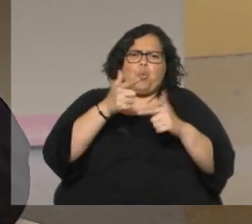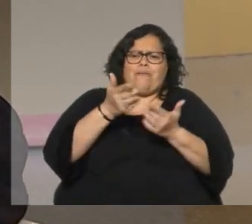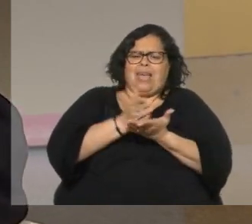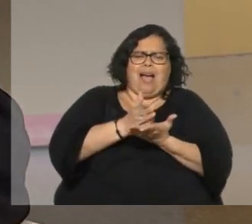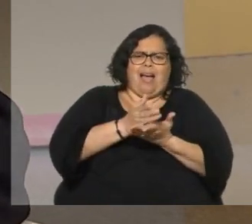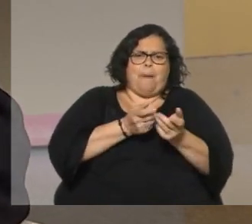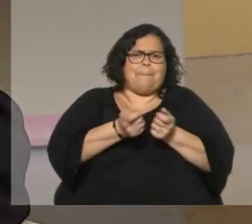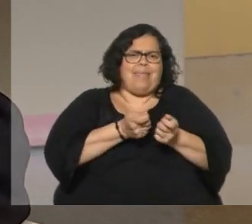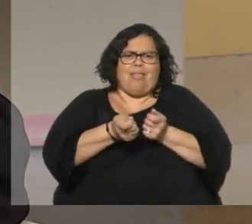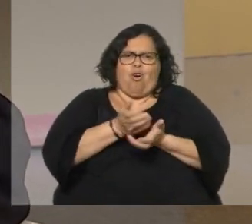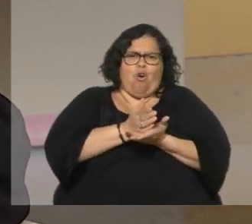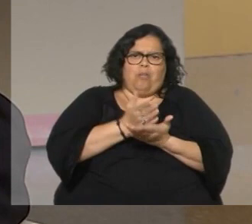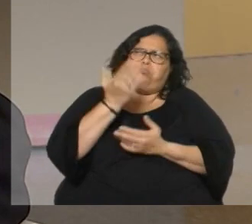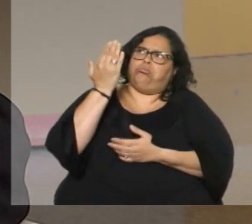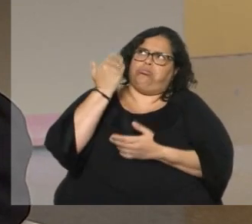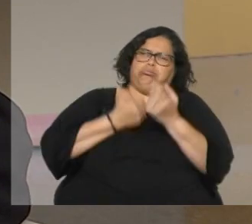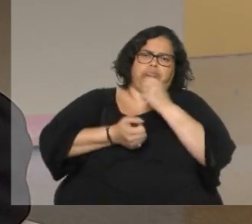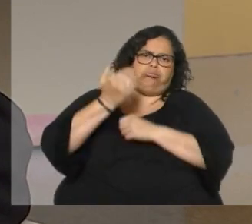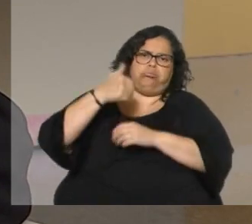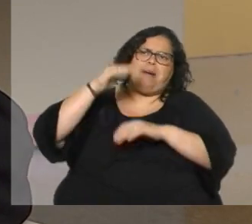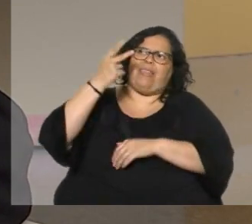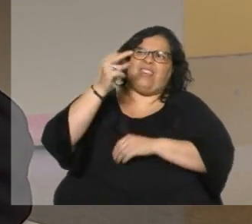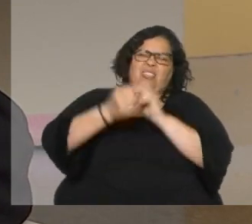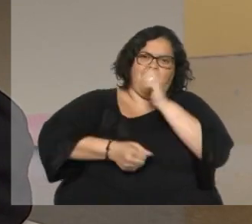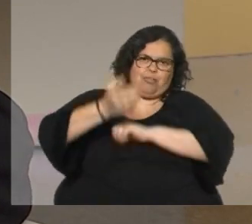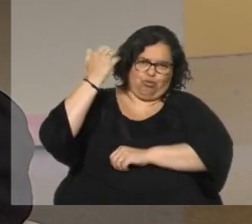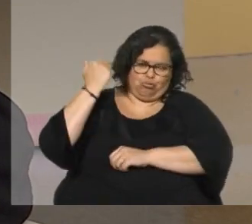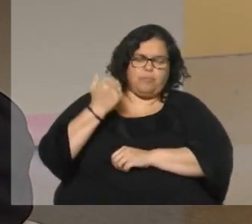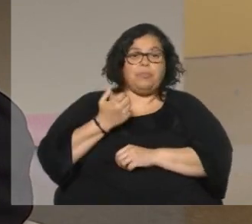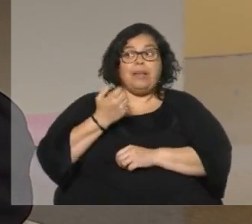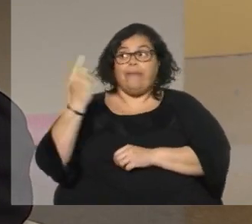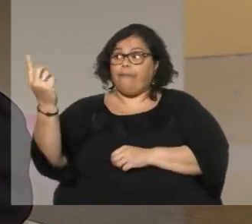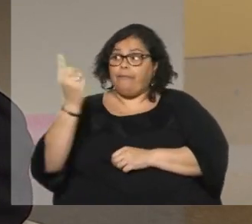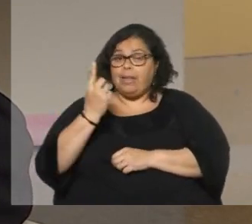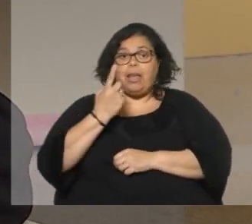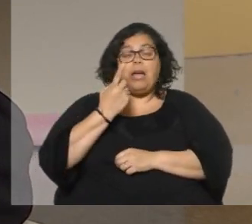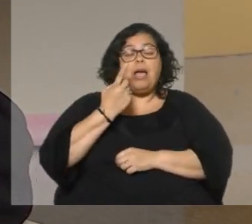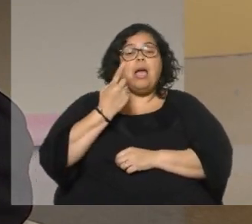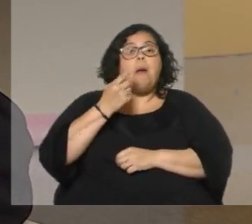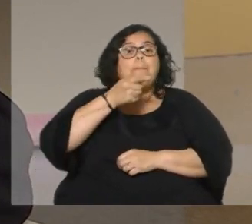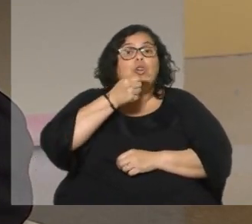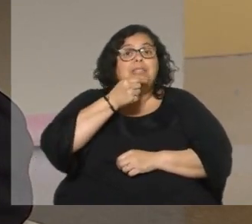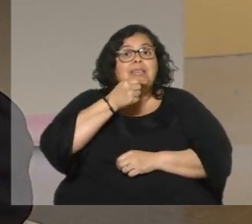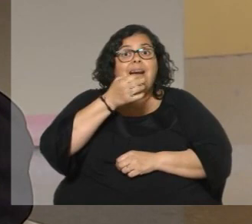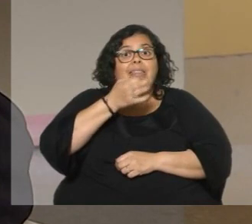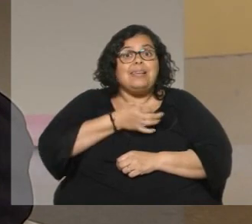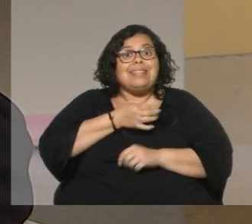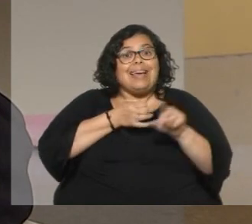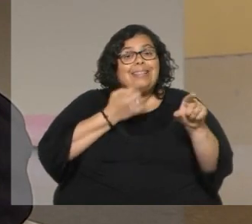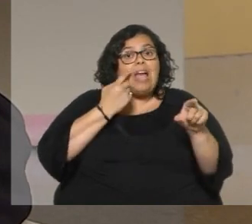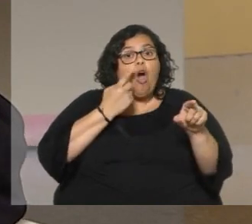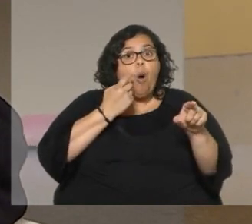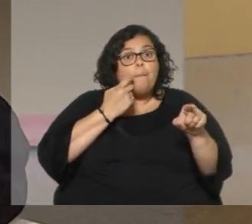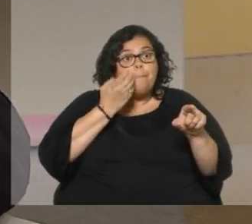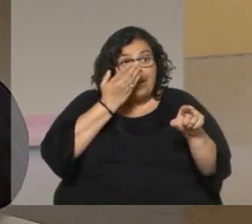prácticamente allá hace más de 20 años se acerca un oficial de policía y nos dice este señor quiere hablar con